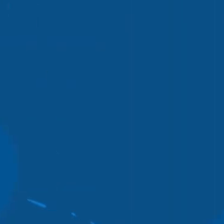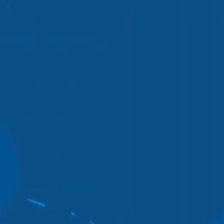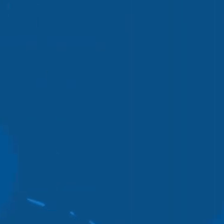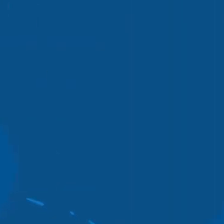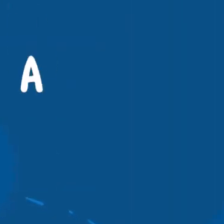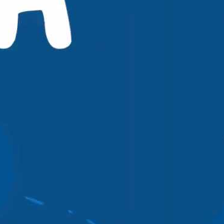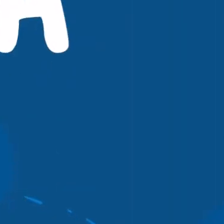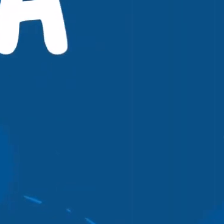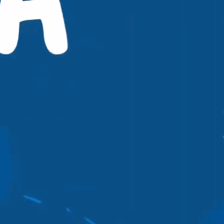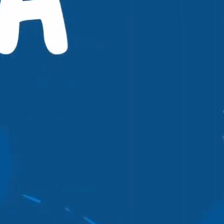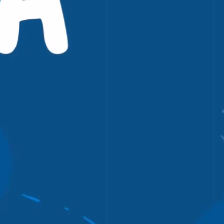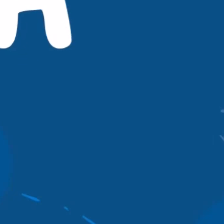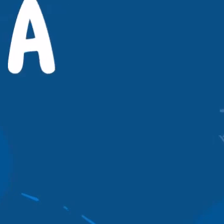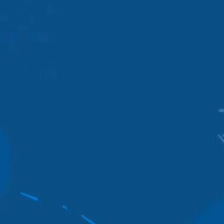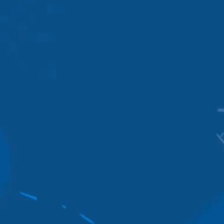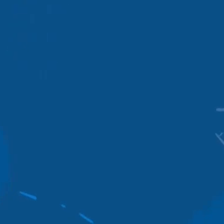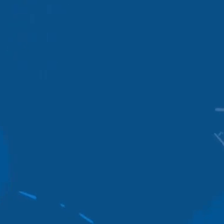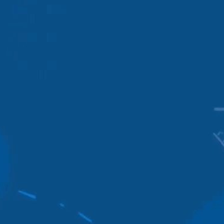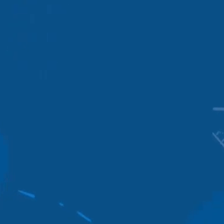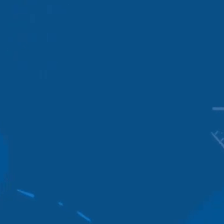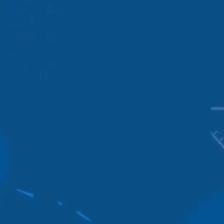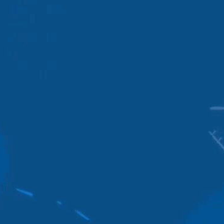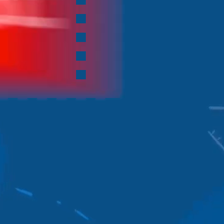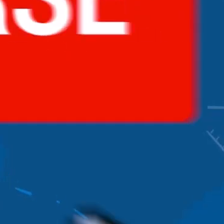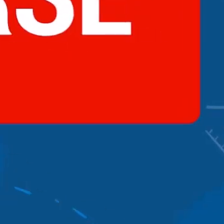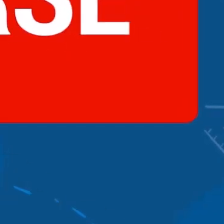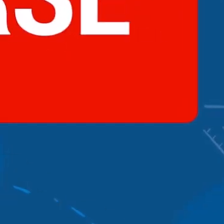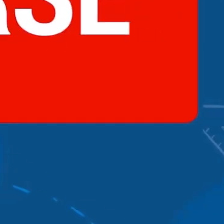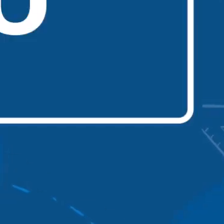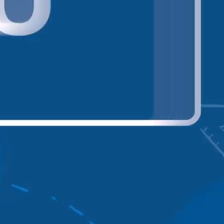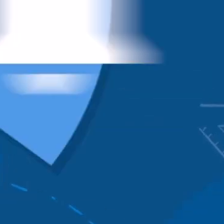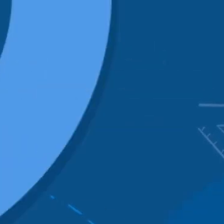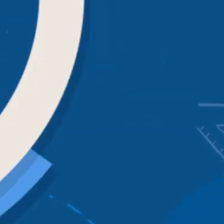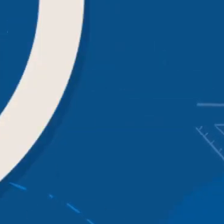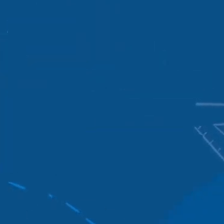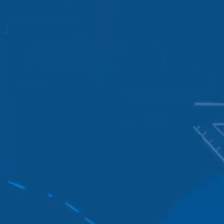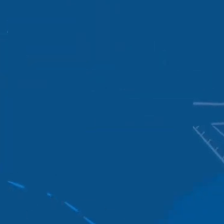Si conoces a alguien que le pueda ayudar a este video, comparte, dale like y suscríbete. Saludos.